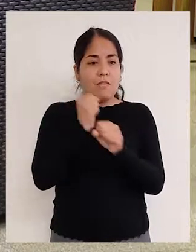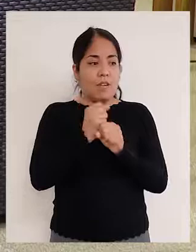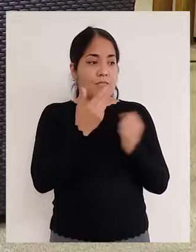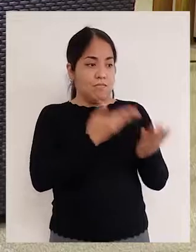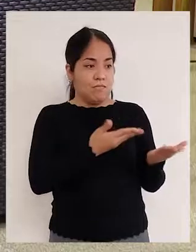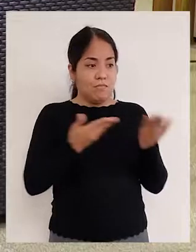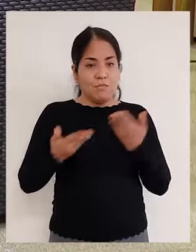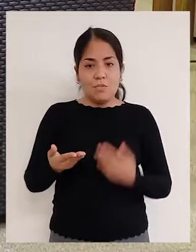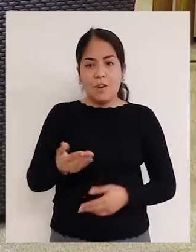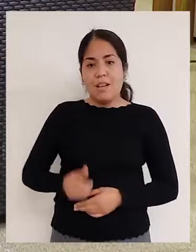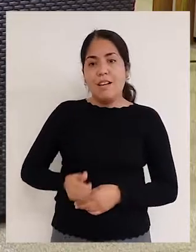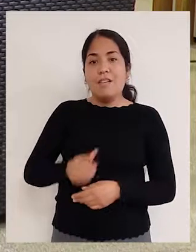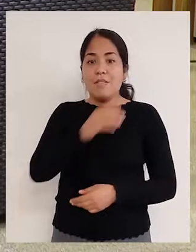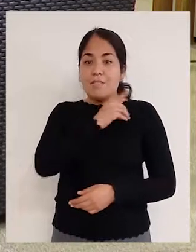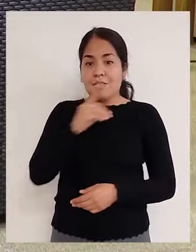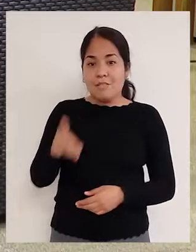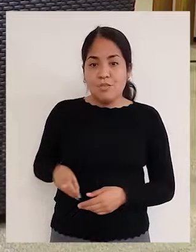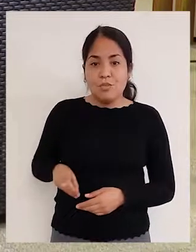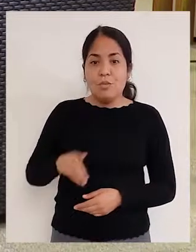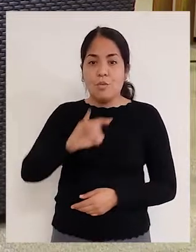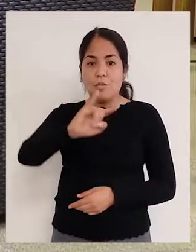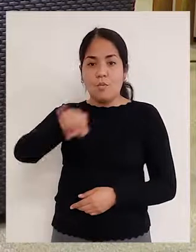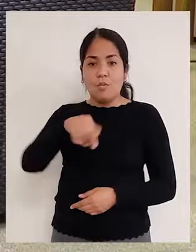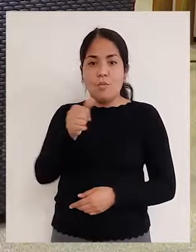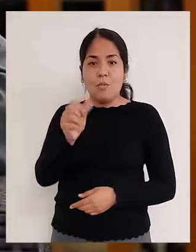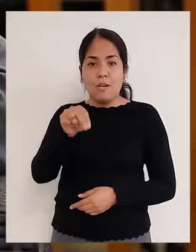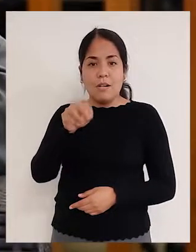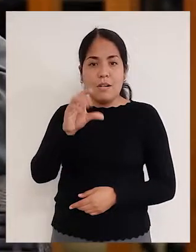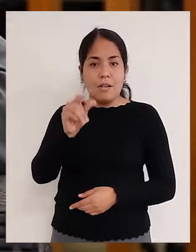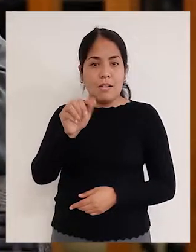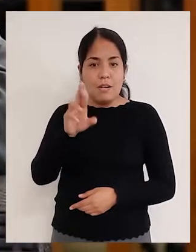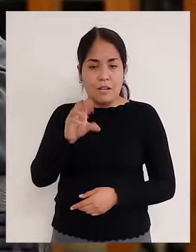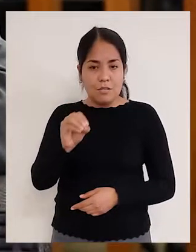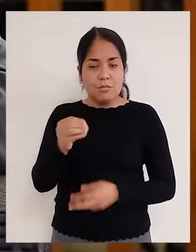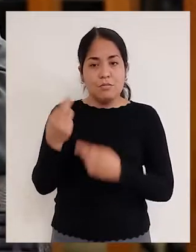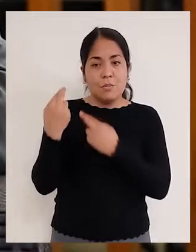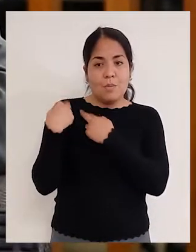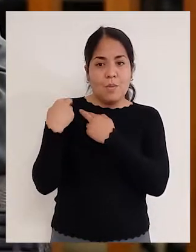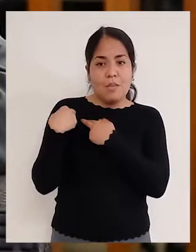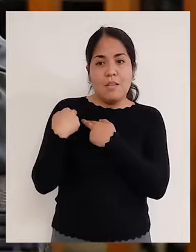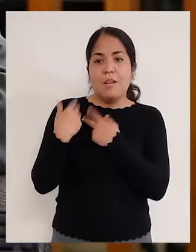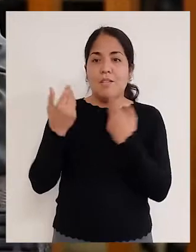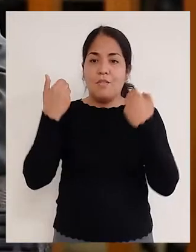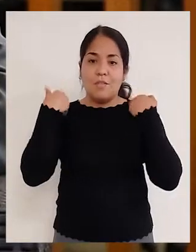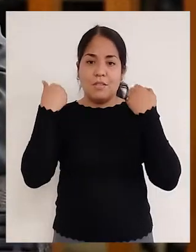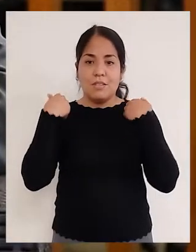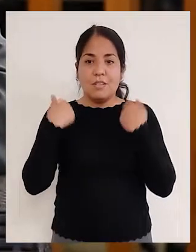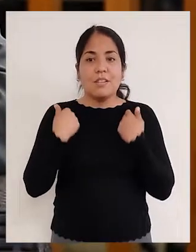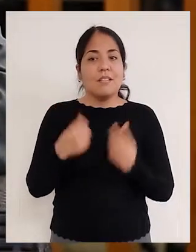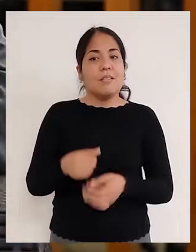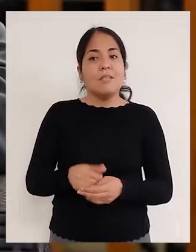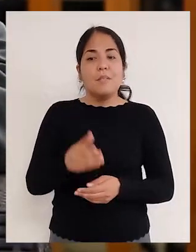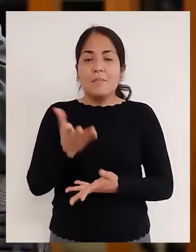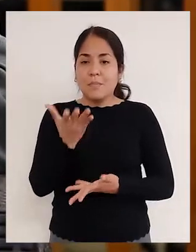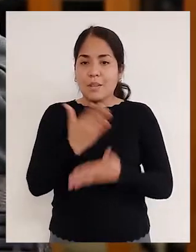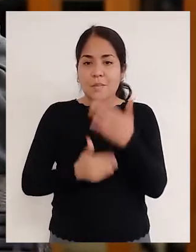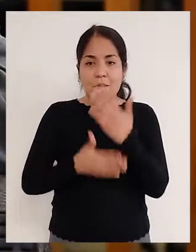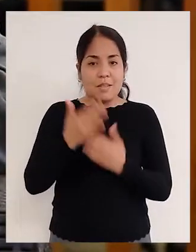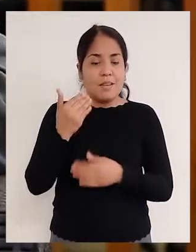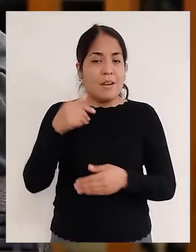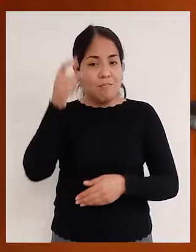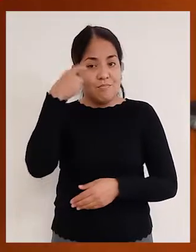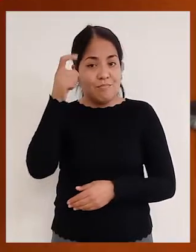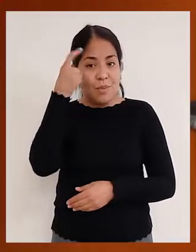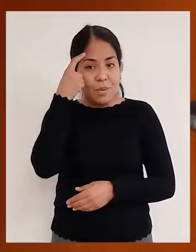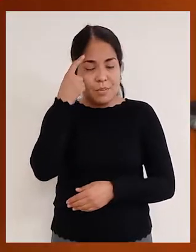estamos con Juan Carlos Rivero, el exdirector de Políticas en Discapacidad del Conadis. Juan Carlos, gracias por estar en Inclusión 2030.